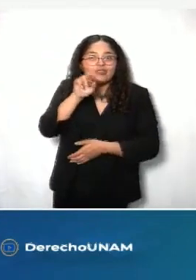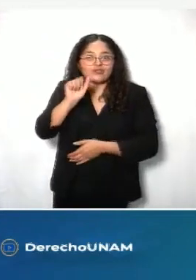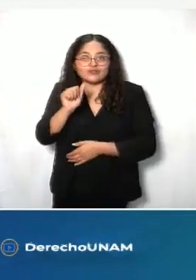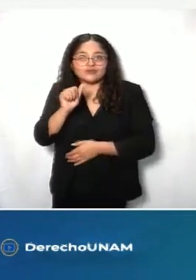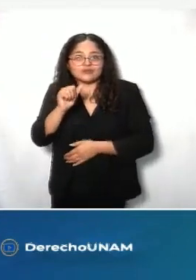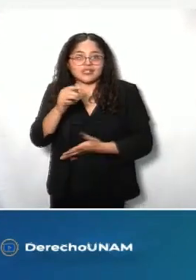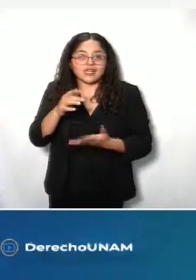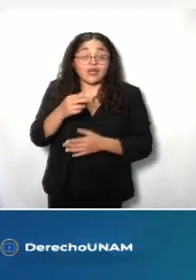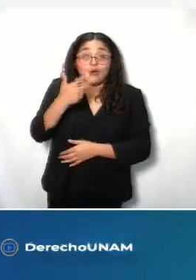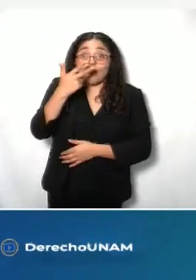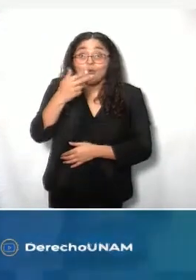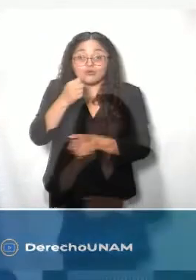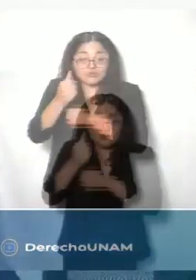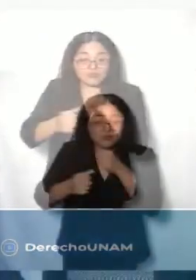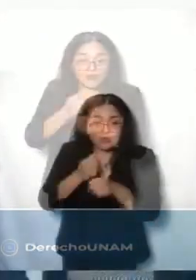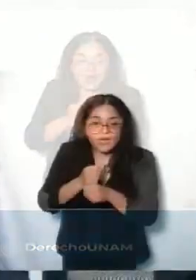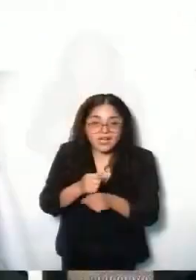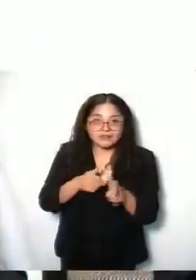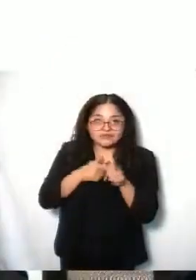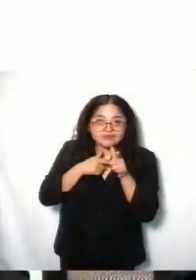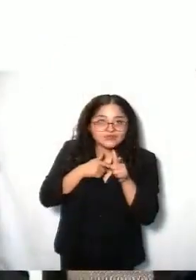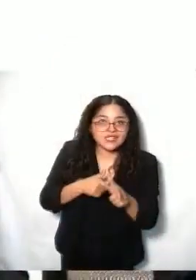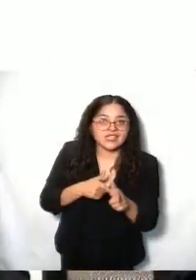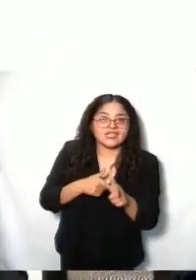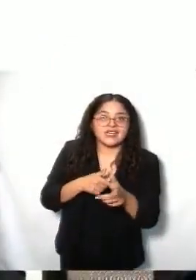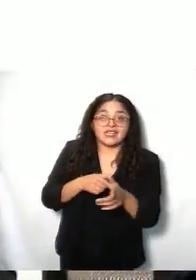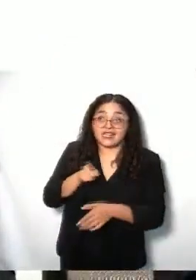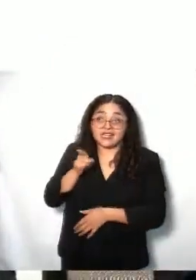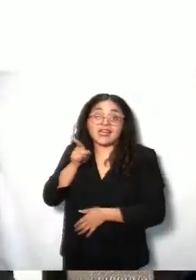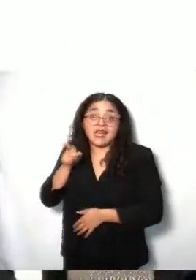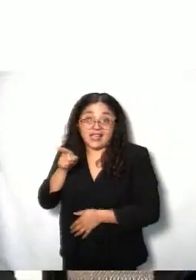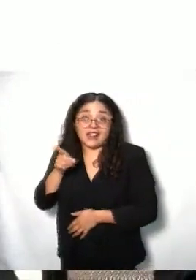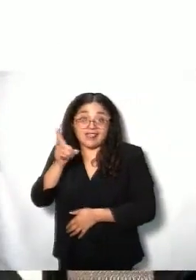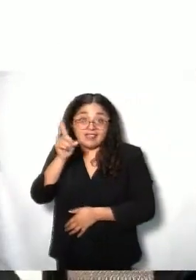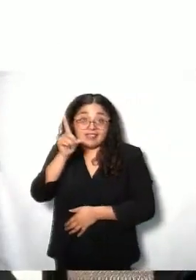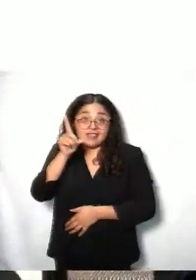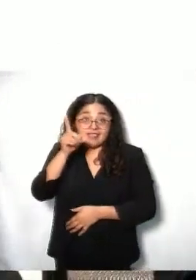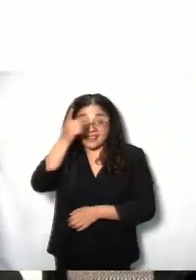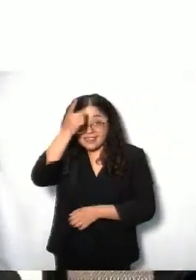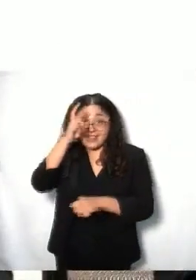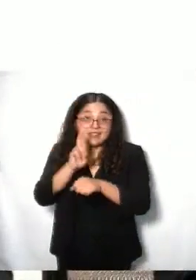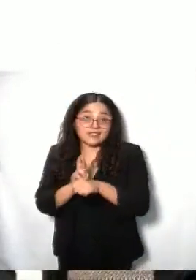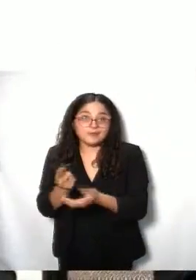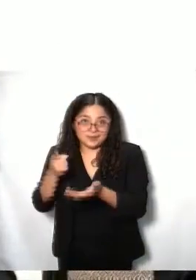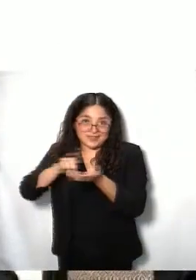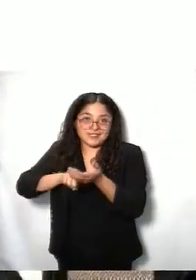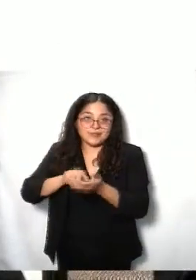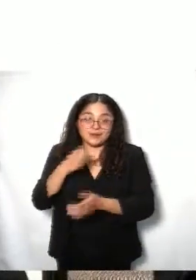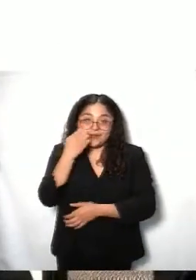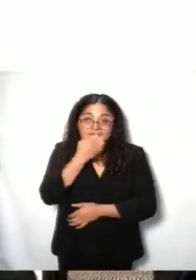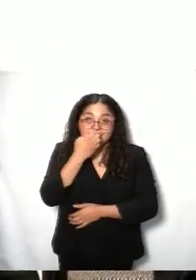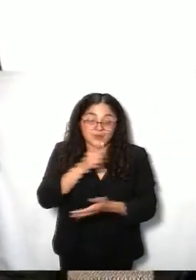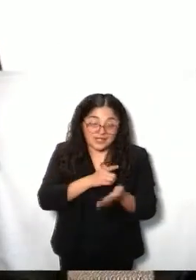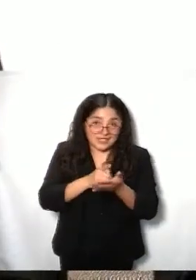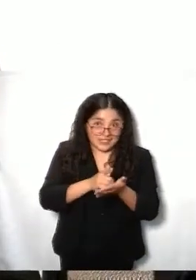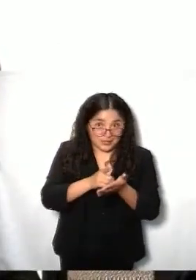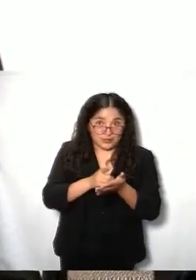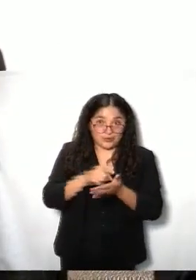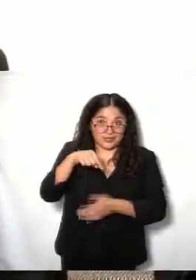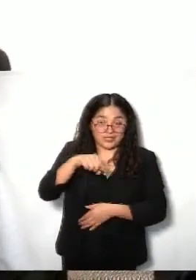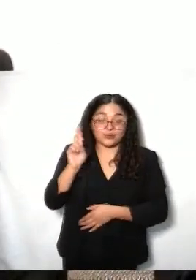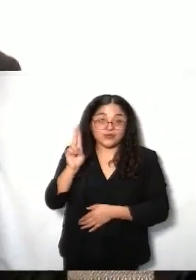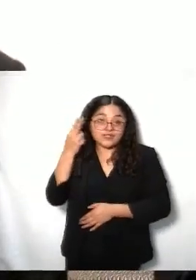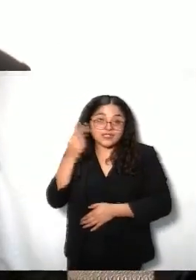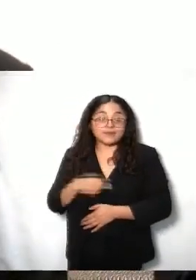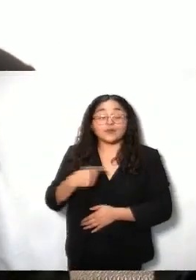verlo ocho años, fungir como el director de la Facultad de Derecho de la Universidad Nacional Autónoma de México, para mí